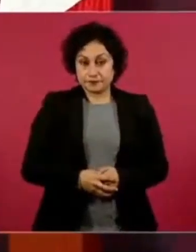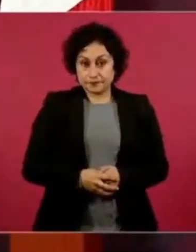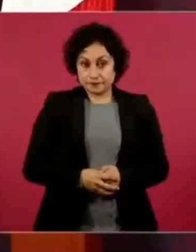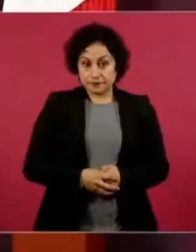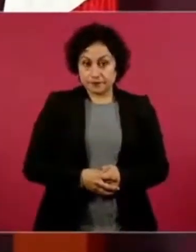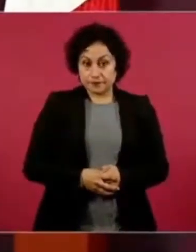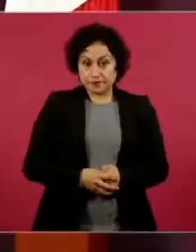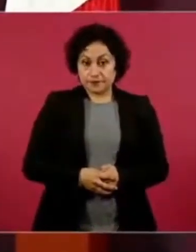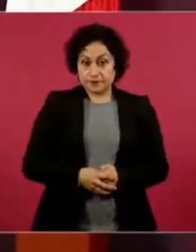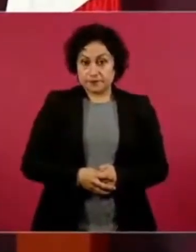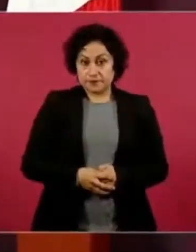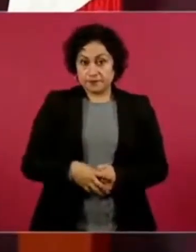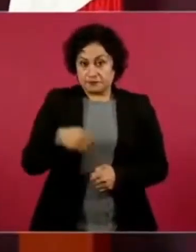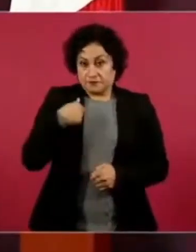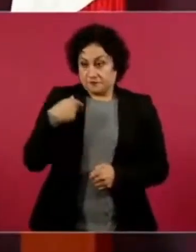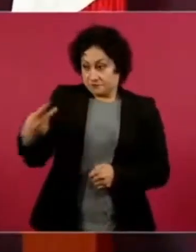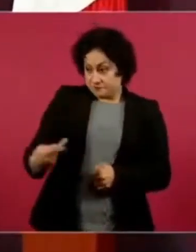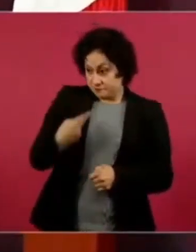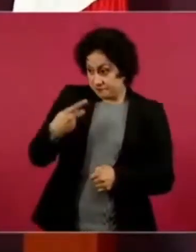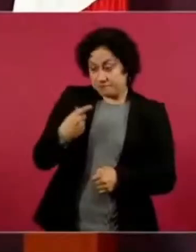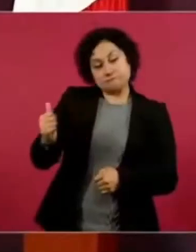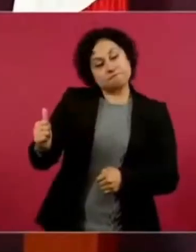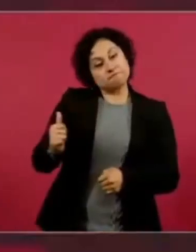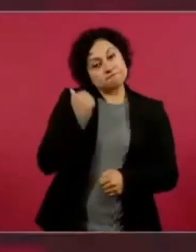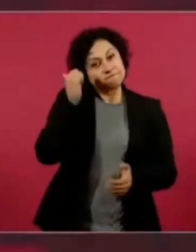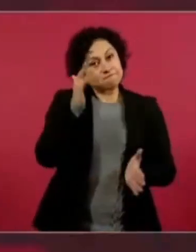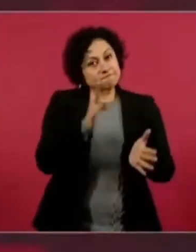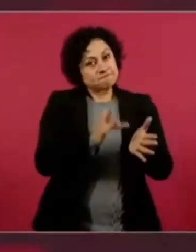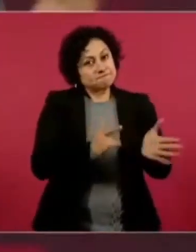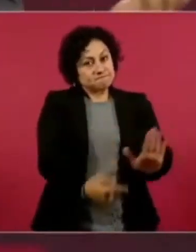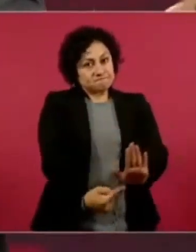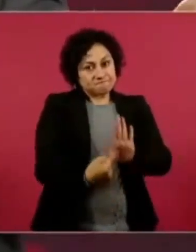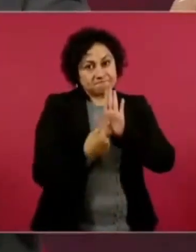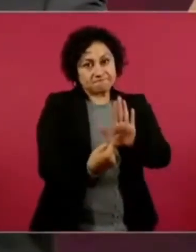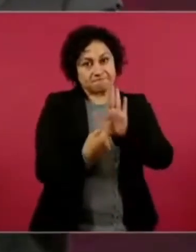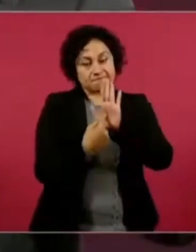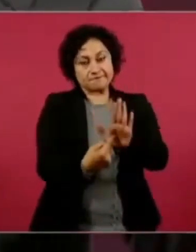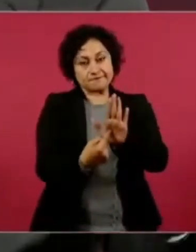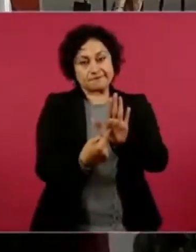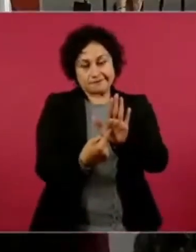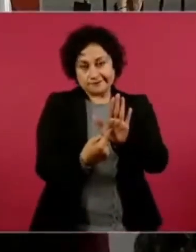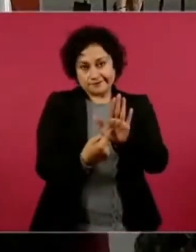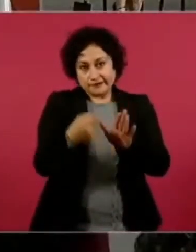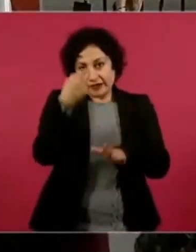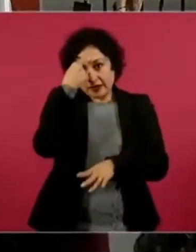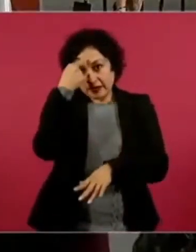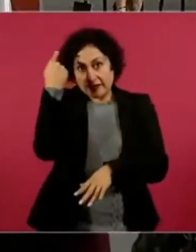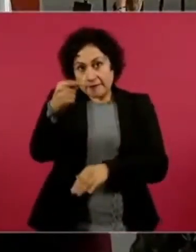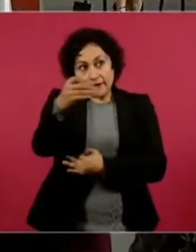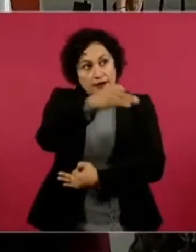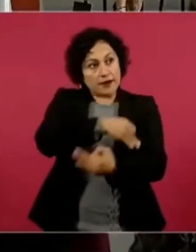De esto pido mi limosna para poder informar,